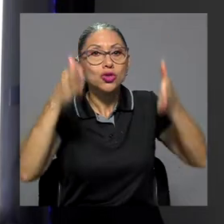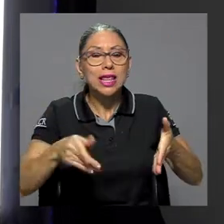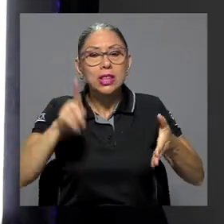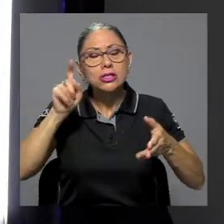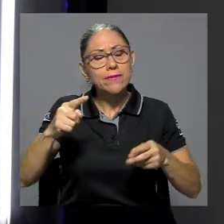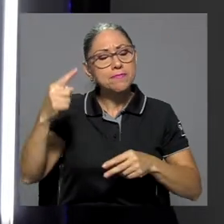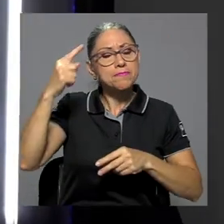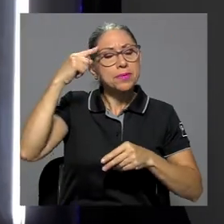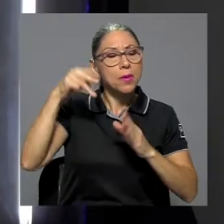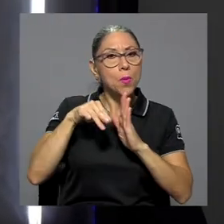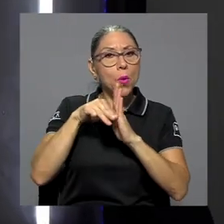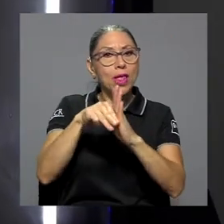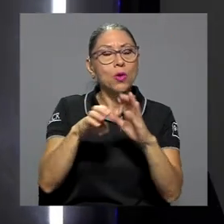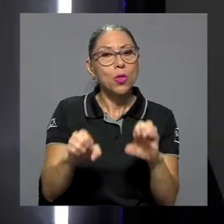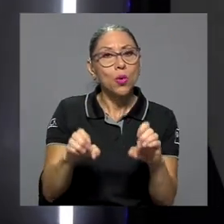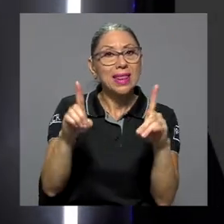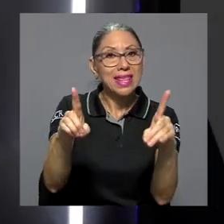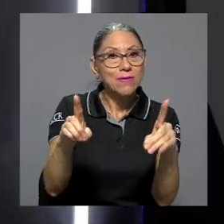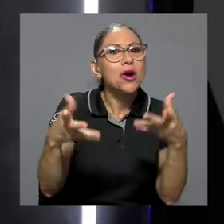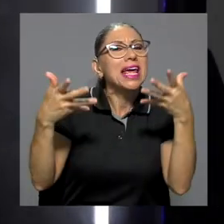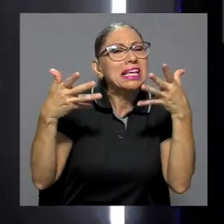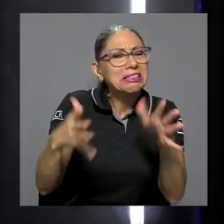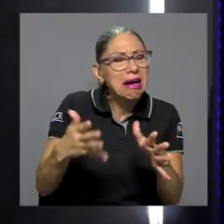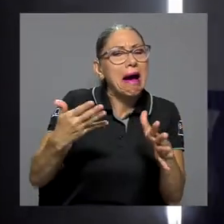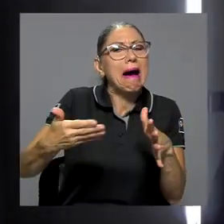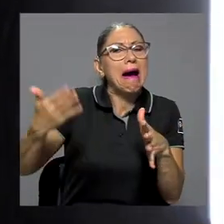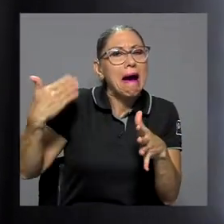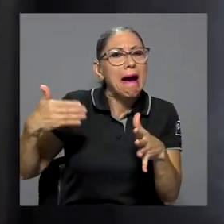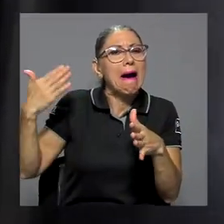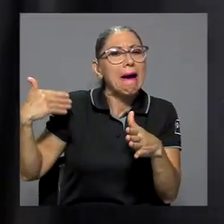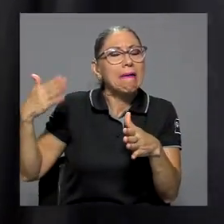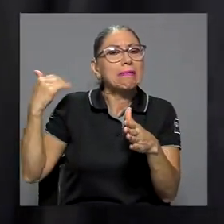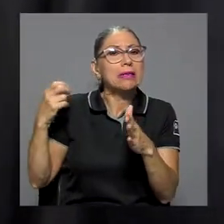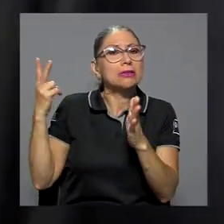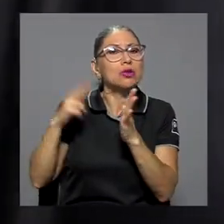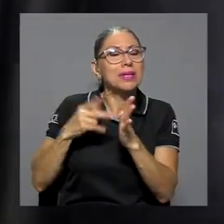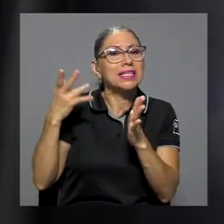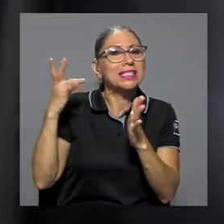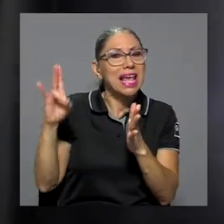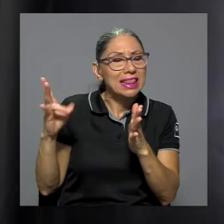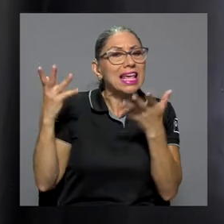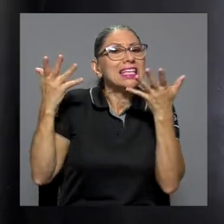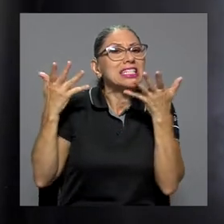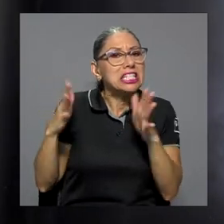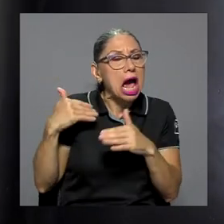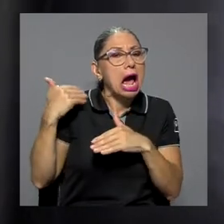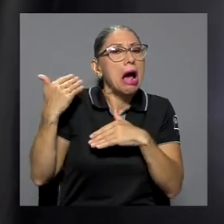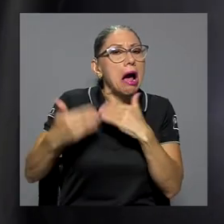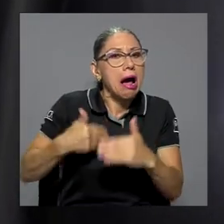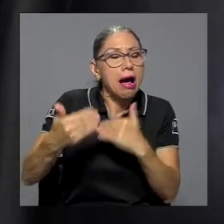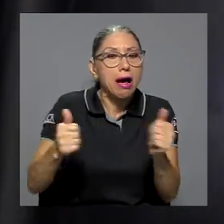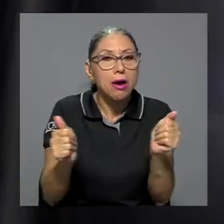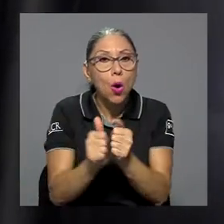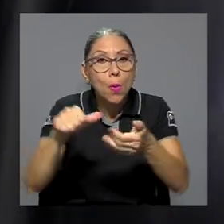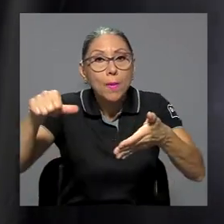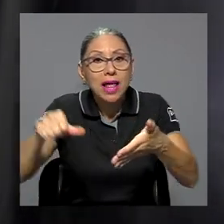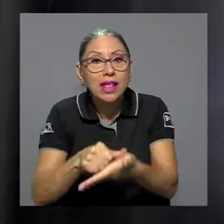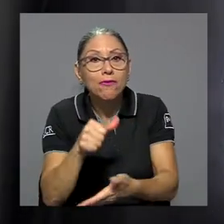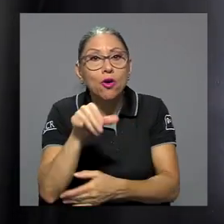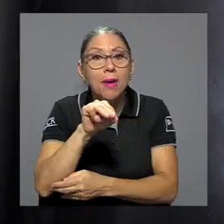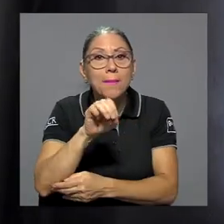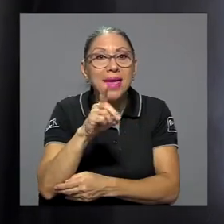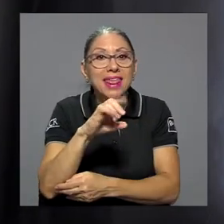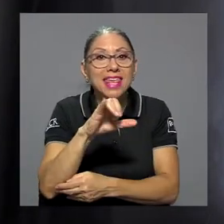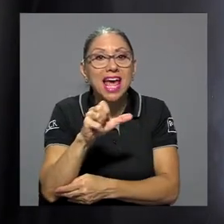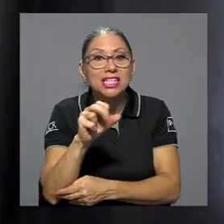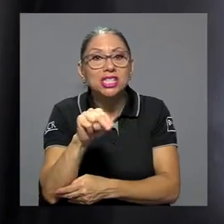valoren un modelo educativo que si bien ya se venía ejecutando desde el 2007 con la plataforma Mediación Virtual,